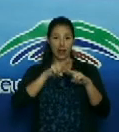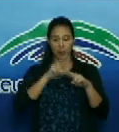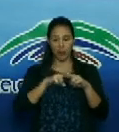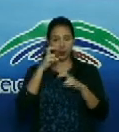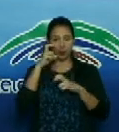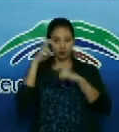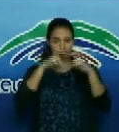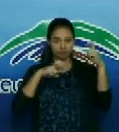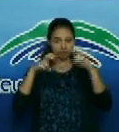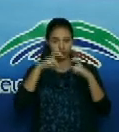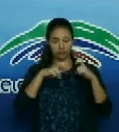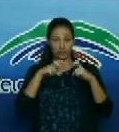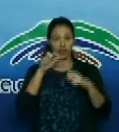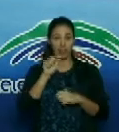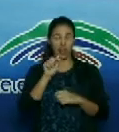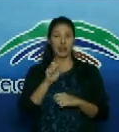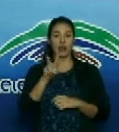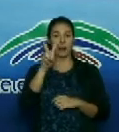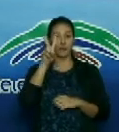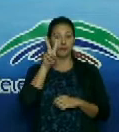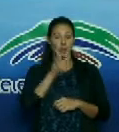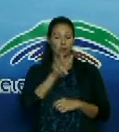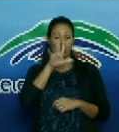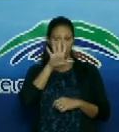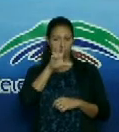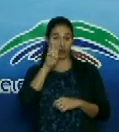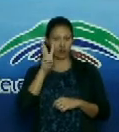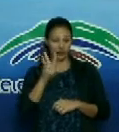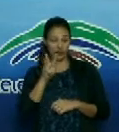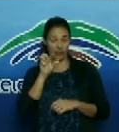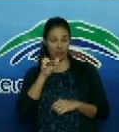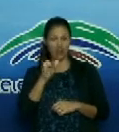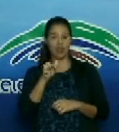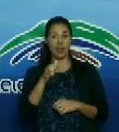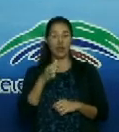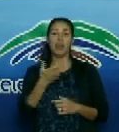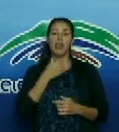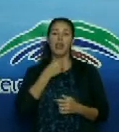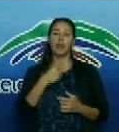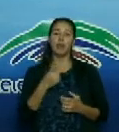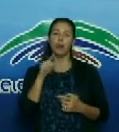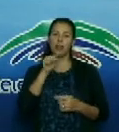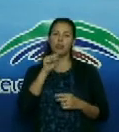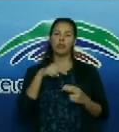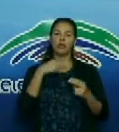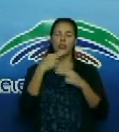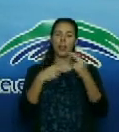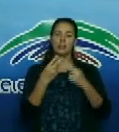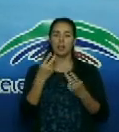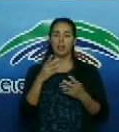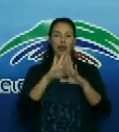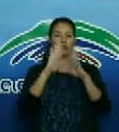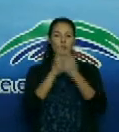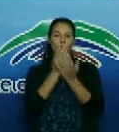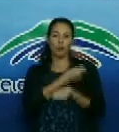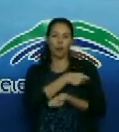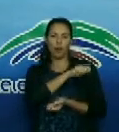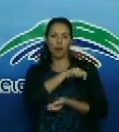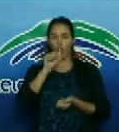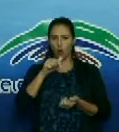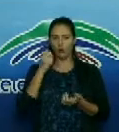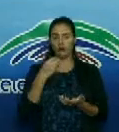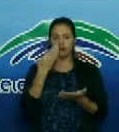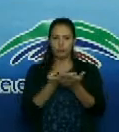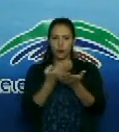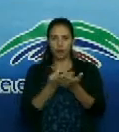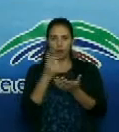215 de estas, 253 pertenecen al estudio poblacional que se está llevando a cabo en todo el país